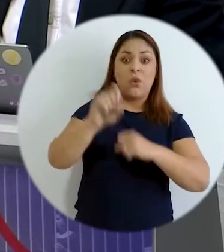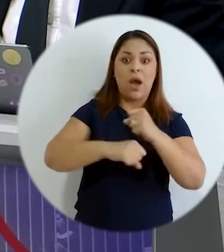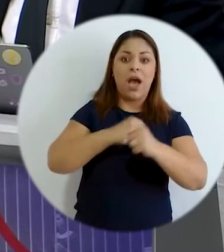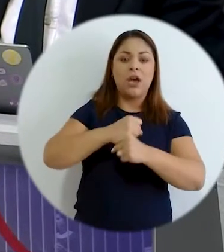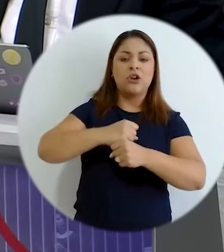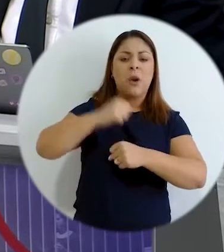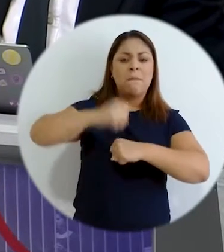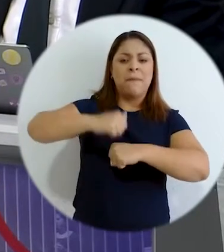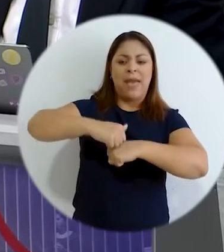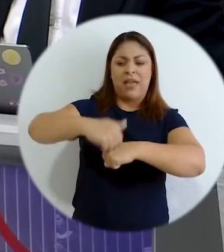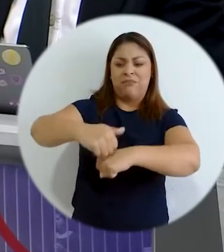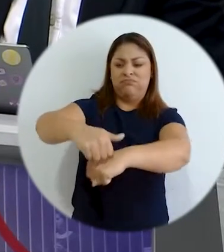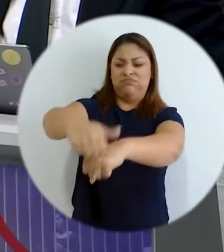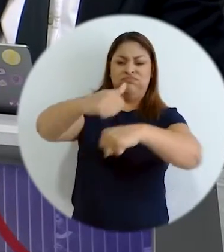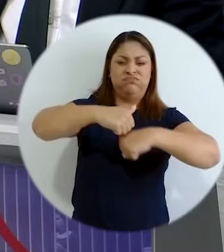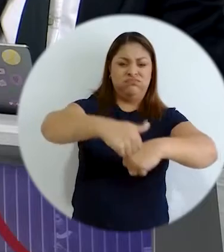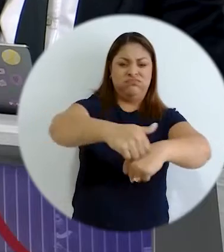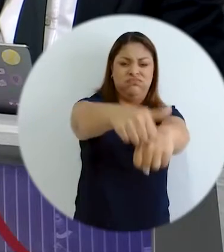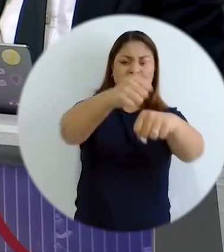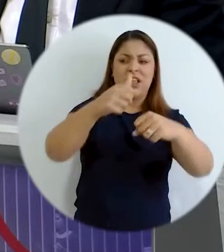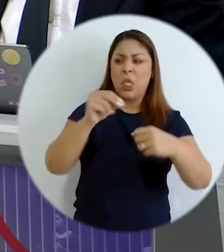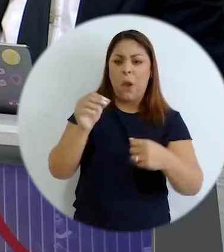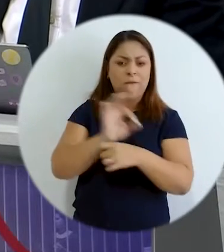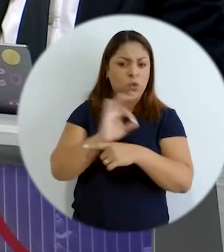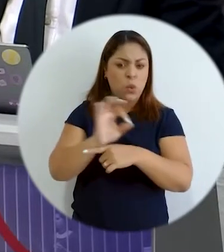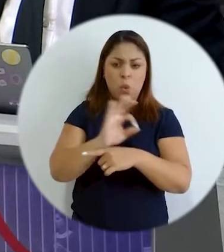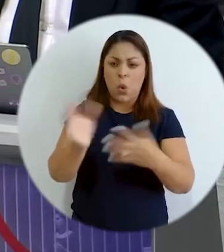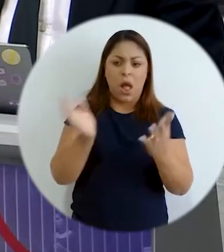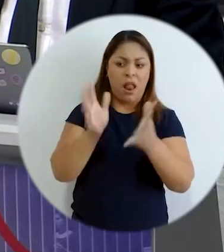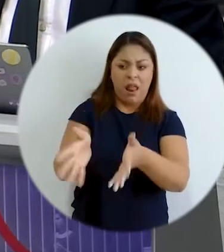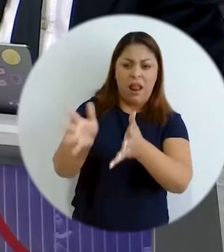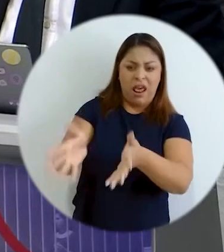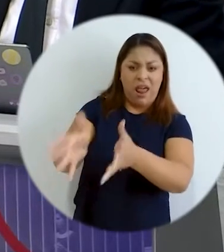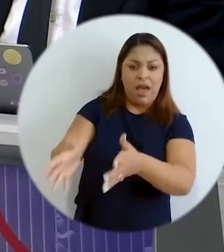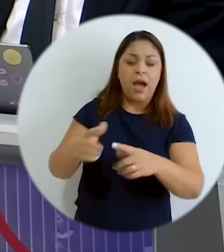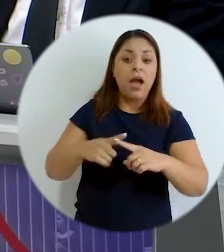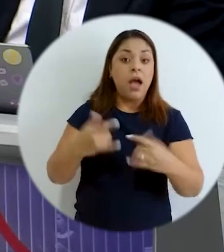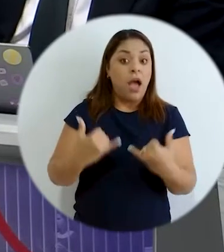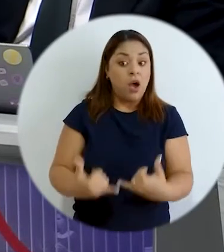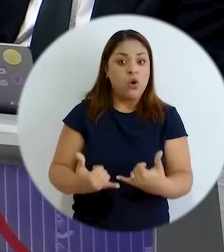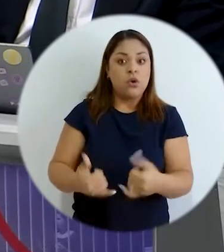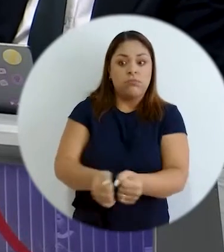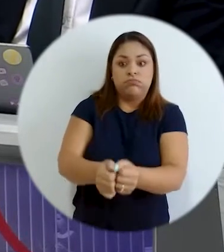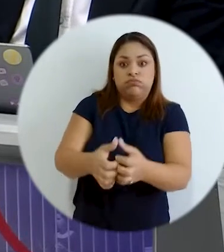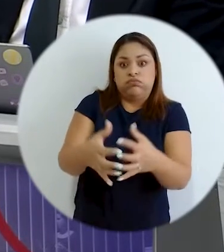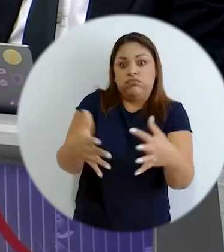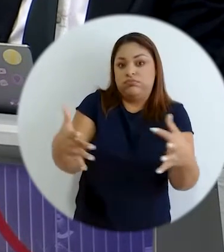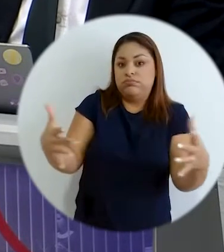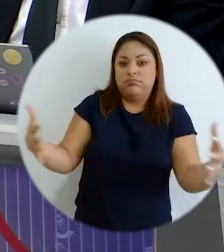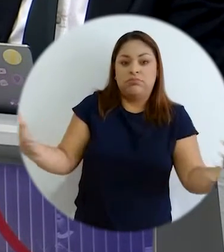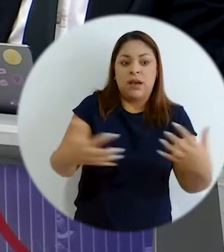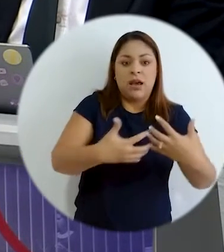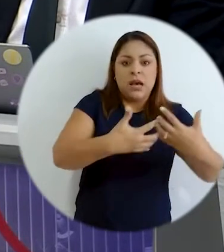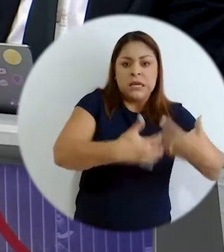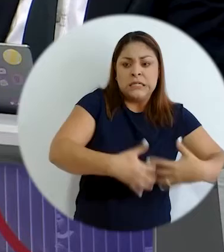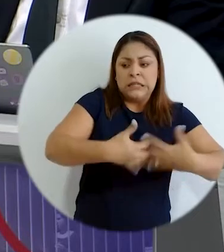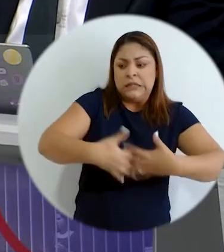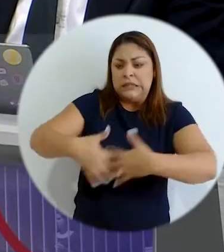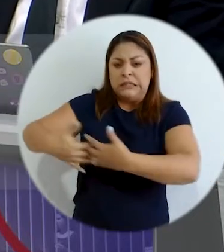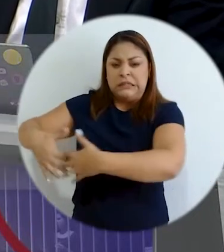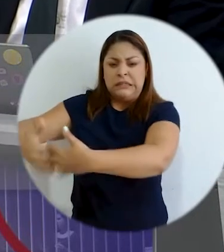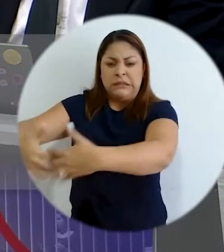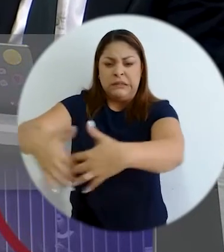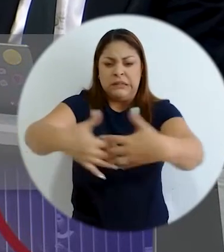llenas de piedras que eran cañales que no servían y estaban no utilizados hoy son grandes fábricas que